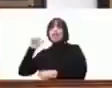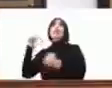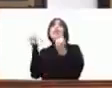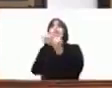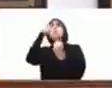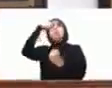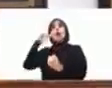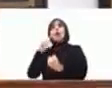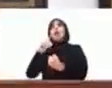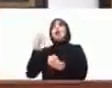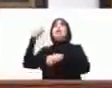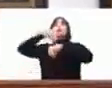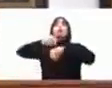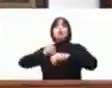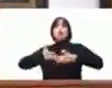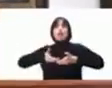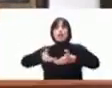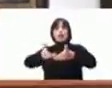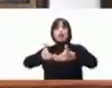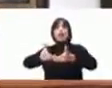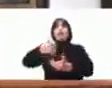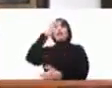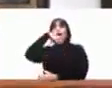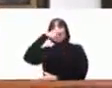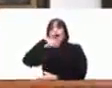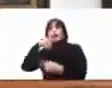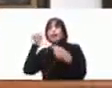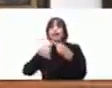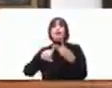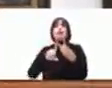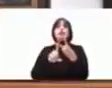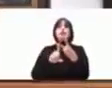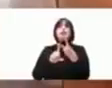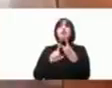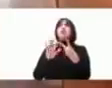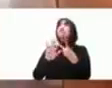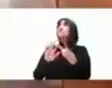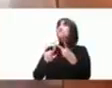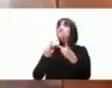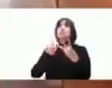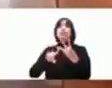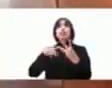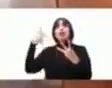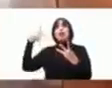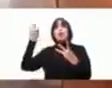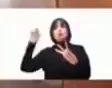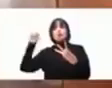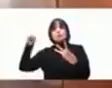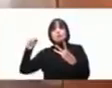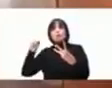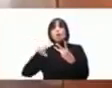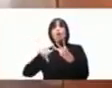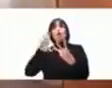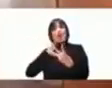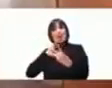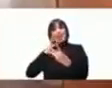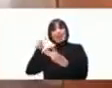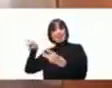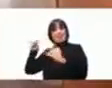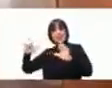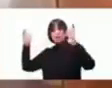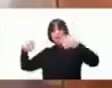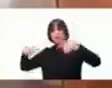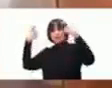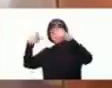también para la calle. A Lázaro Cárdenas, a Primo Verdad, que está en Pino